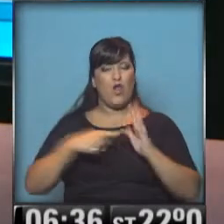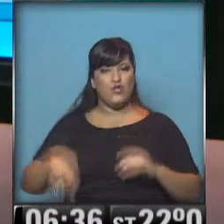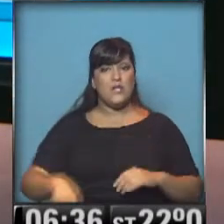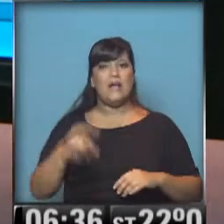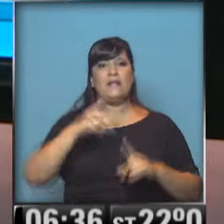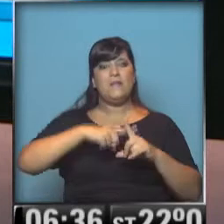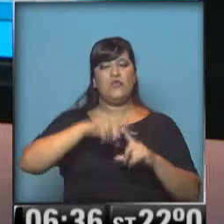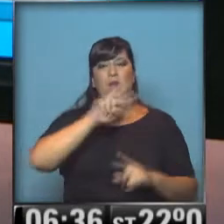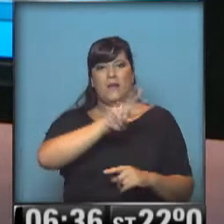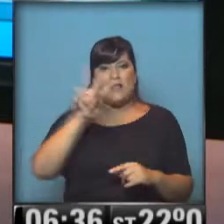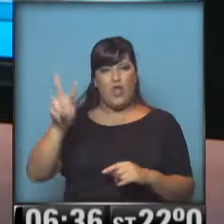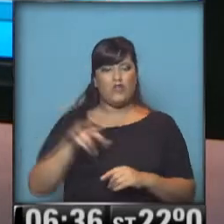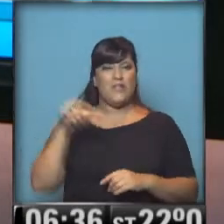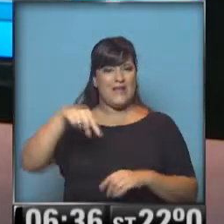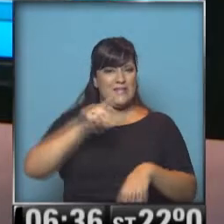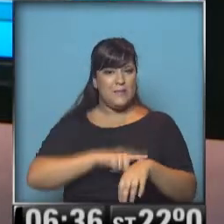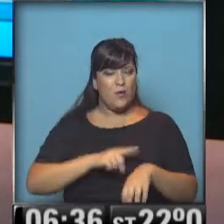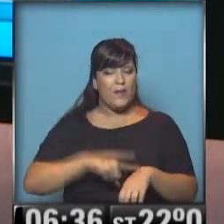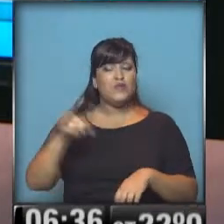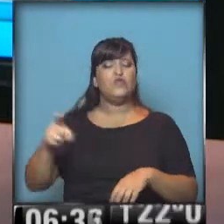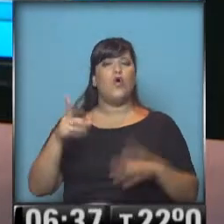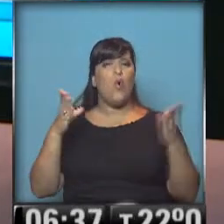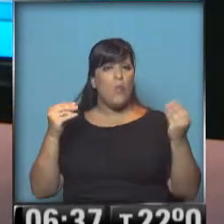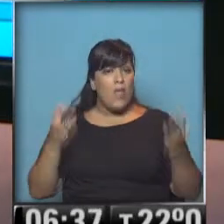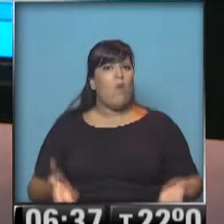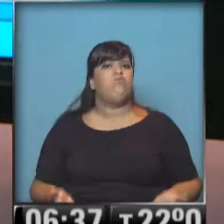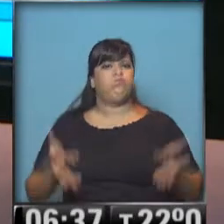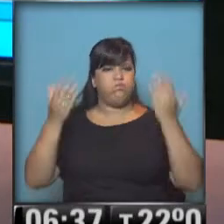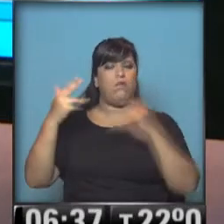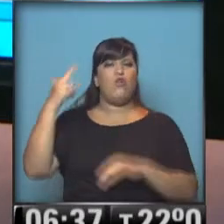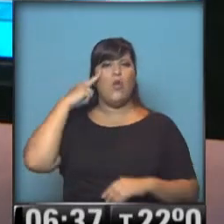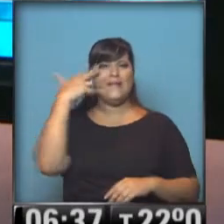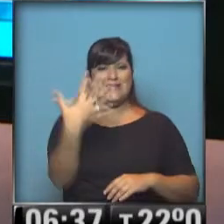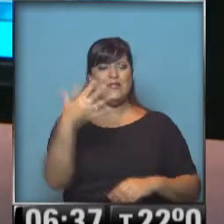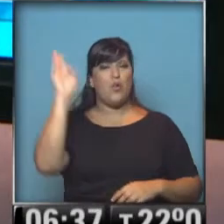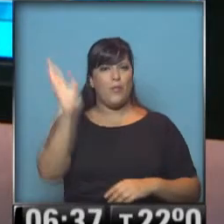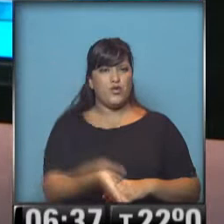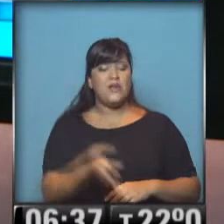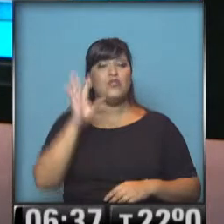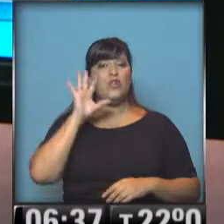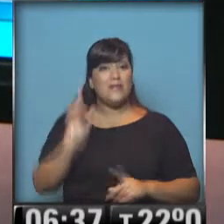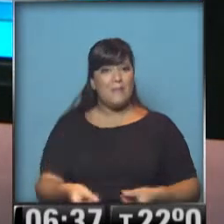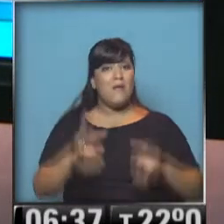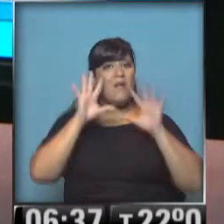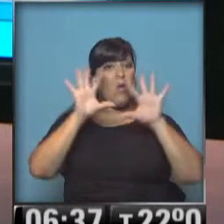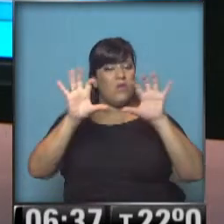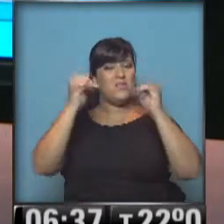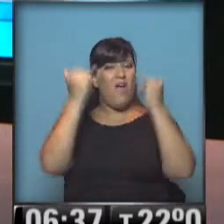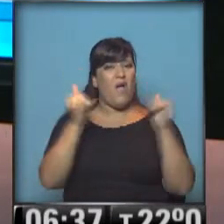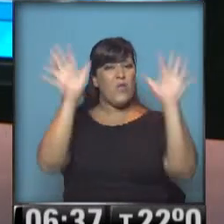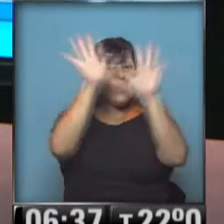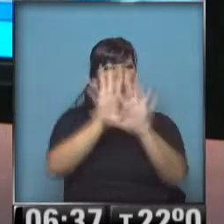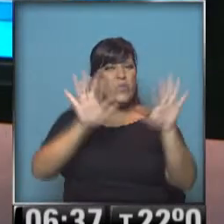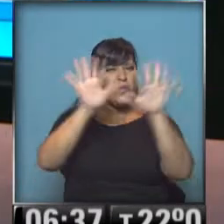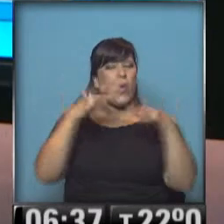22 grados es la temperatura en estos momentos, la humedad muy elevada, 95%. Y recuerden además que hay unos bancos de nieblas que están afectando